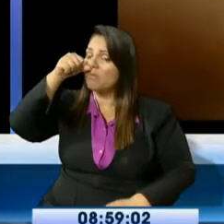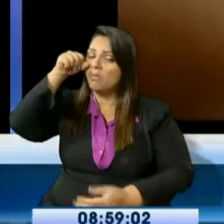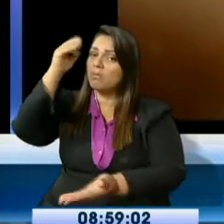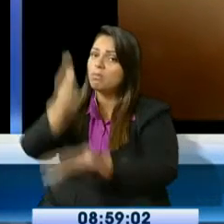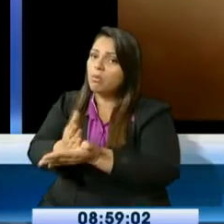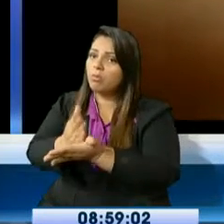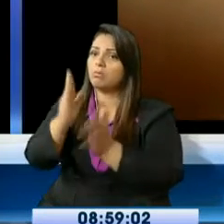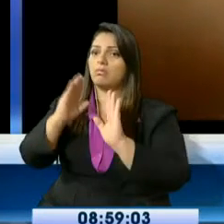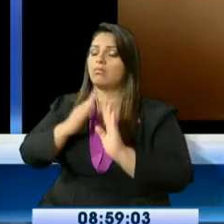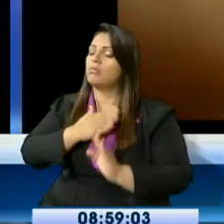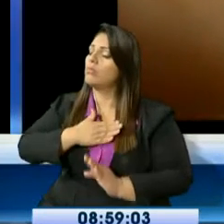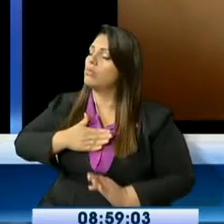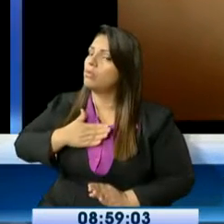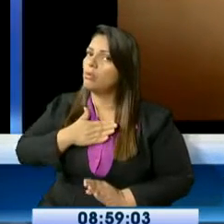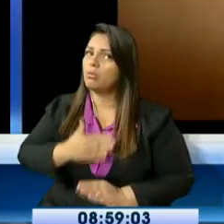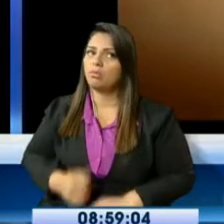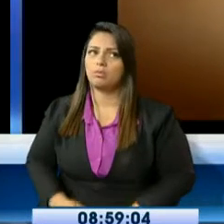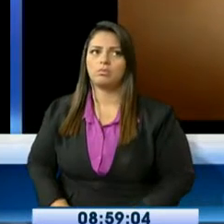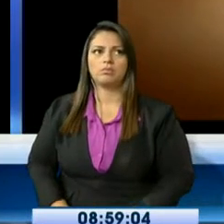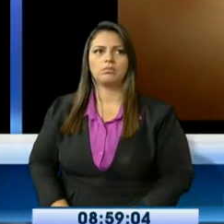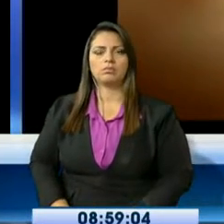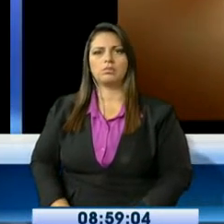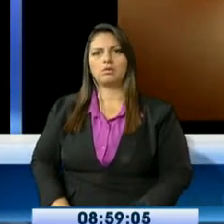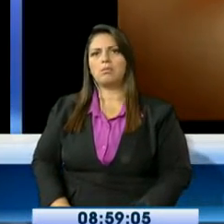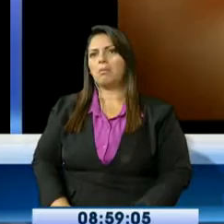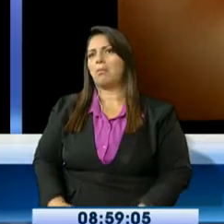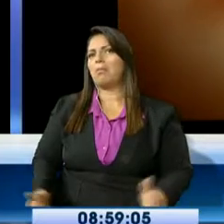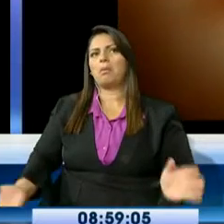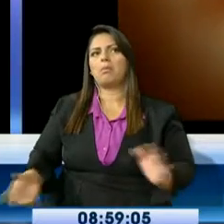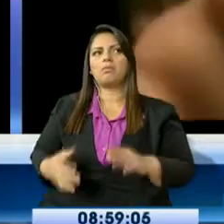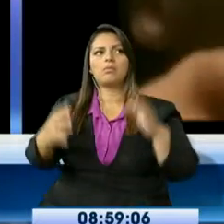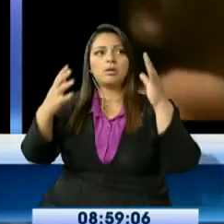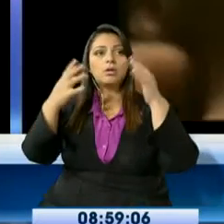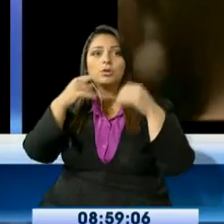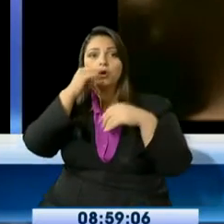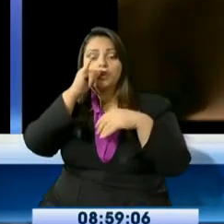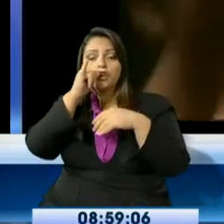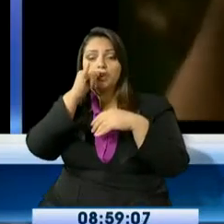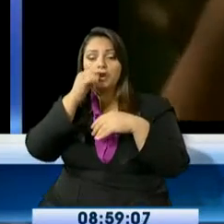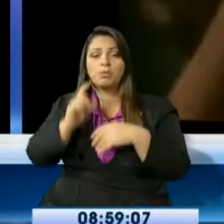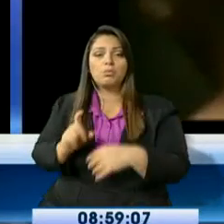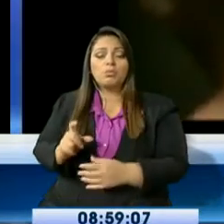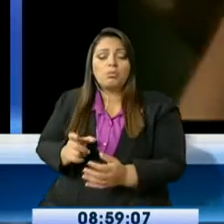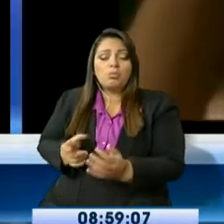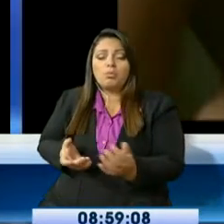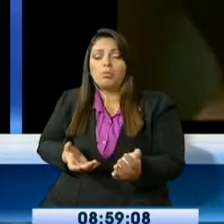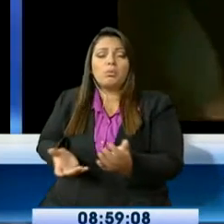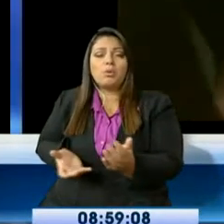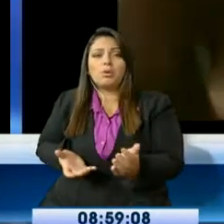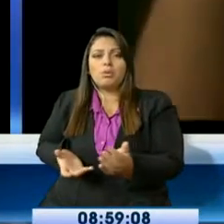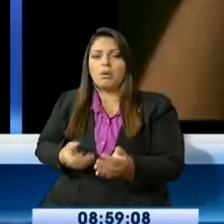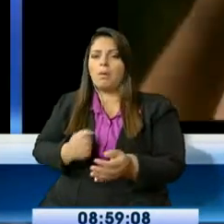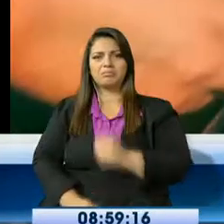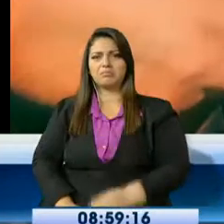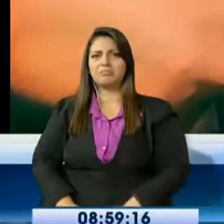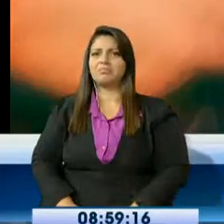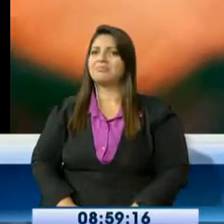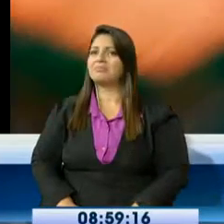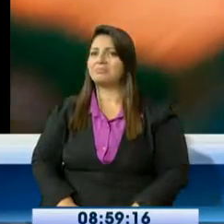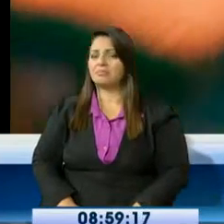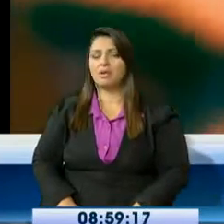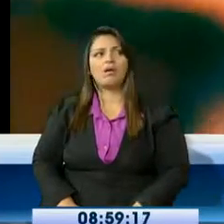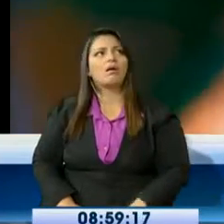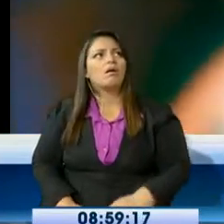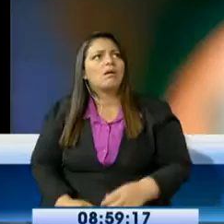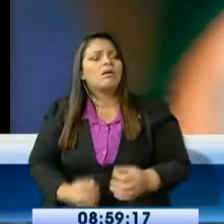Las consecuencias del niño puede ser que el niño naciera con un síndrome de abstinencia. Pueden estar dados por la irritabilidad. Ella fue una